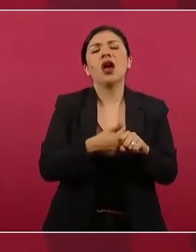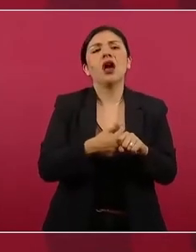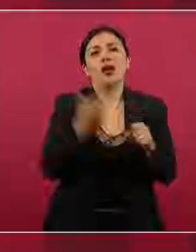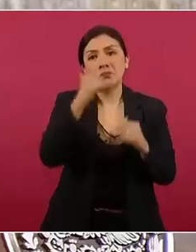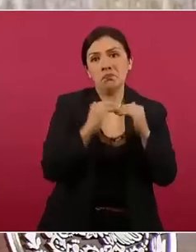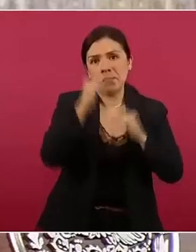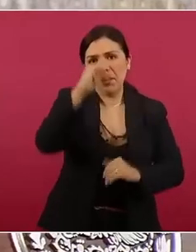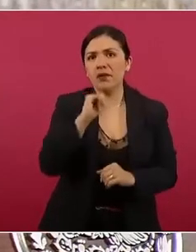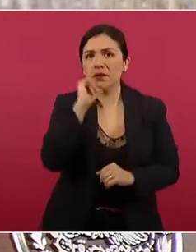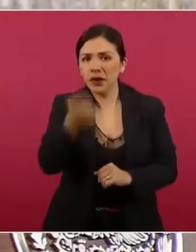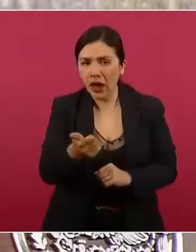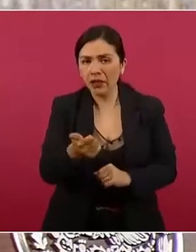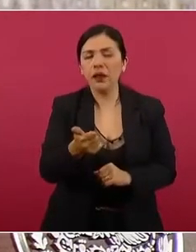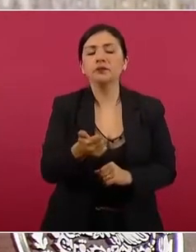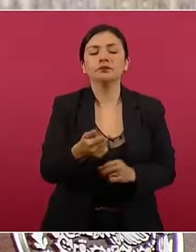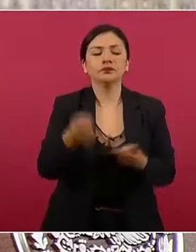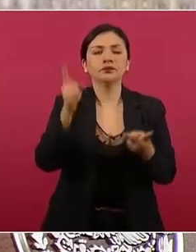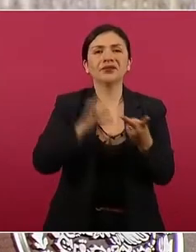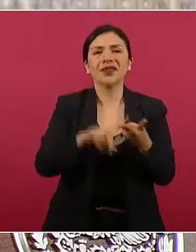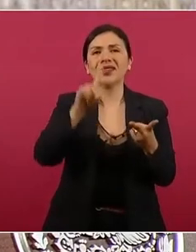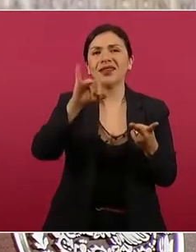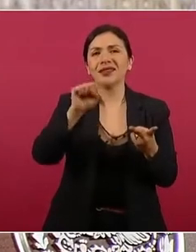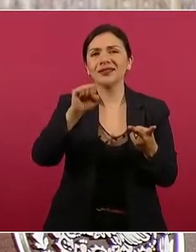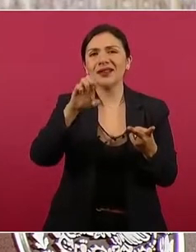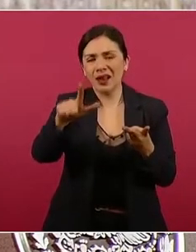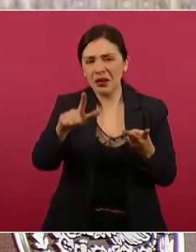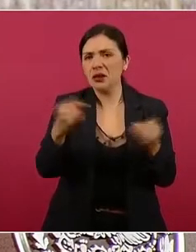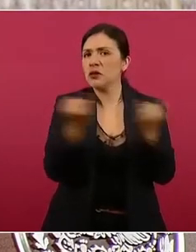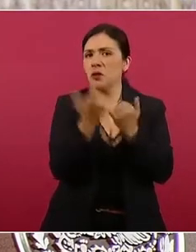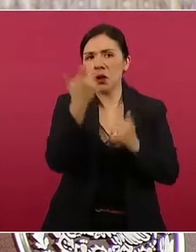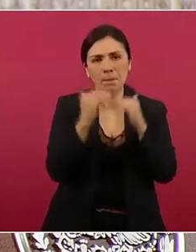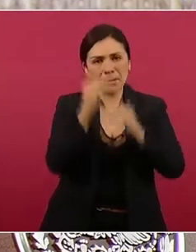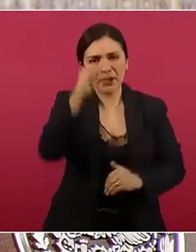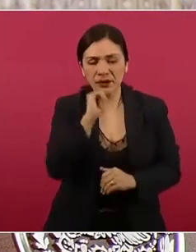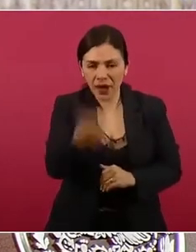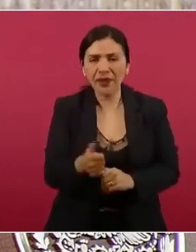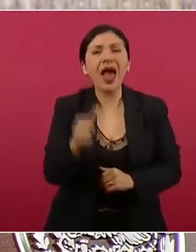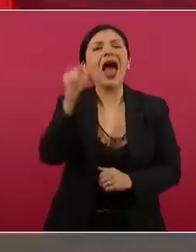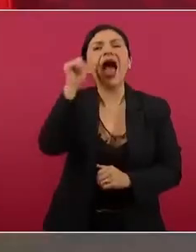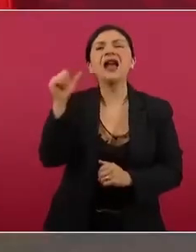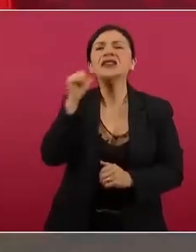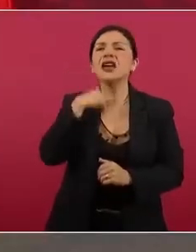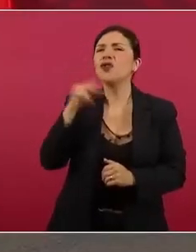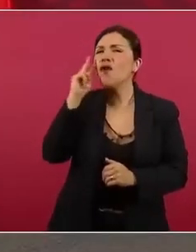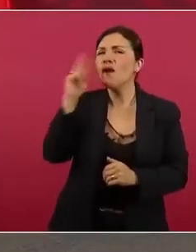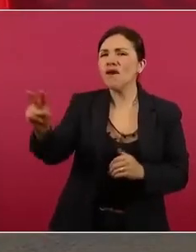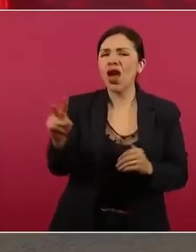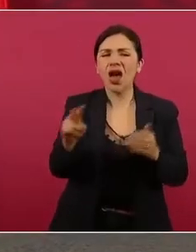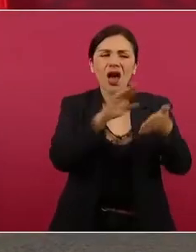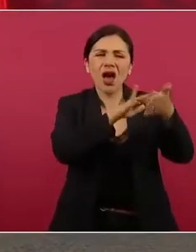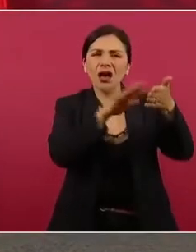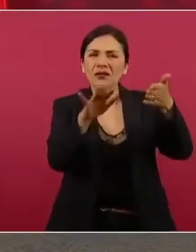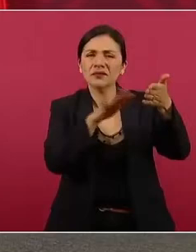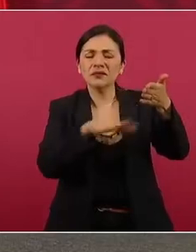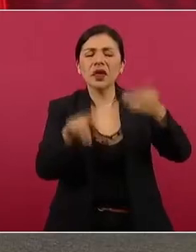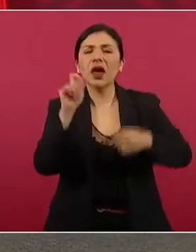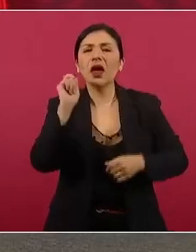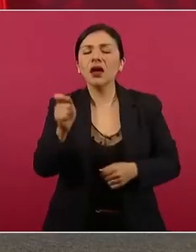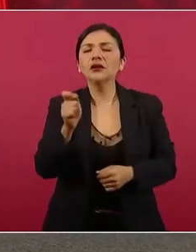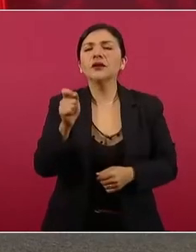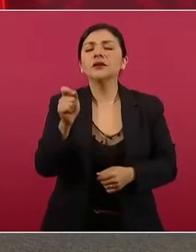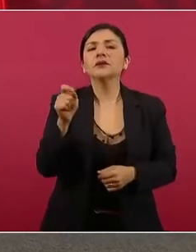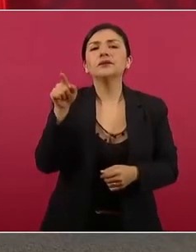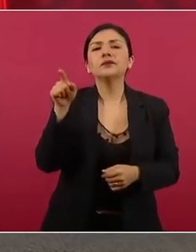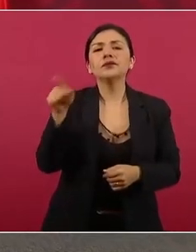aumento, el diésel sin aumento. Ayer leía yo de que